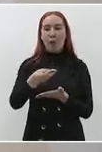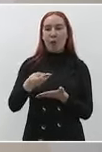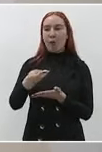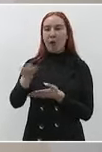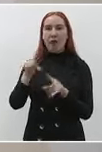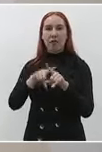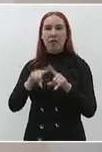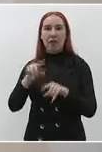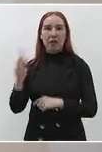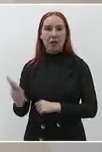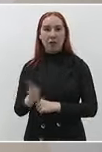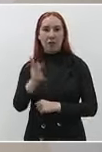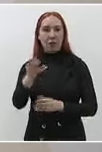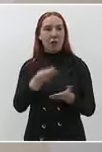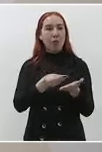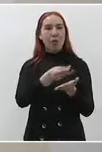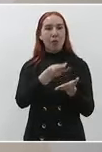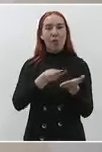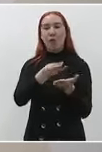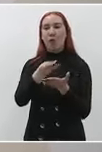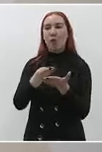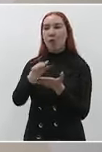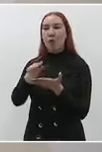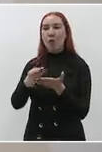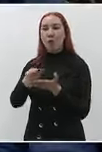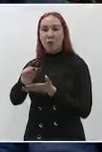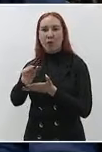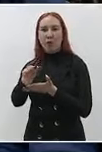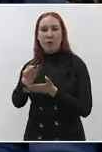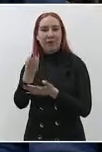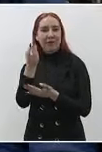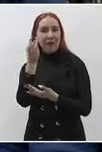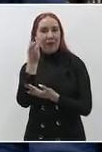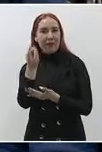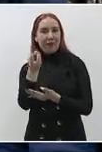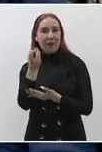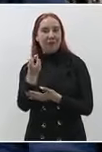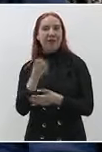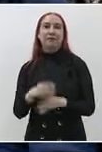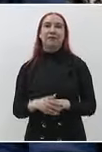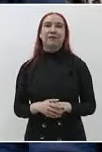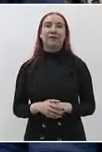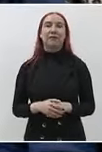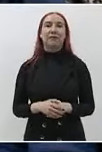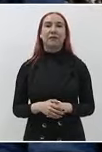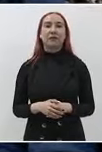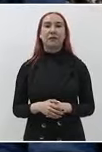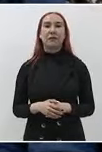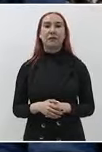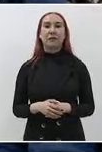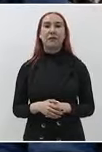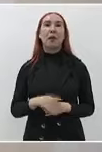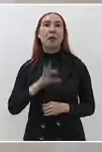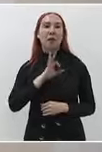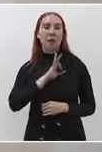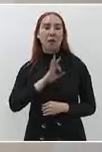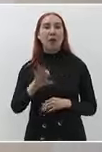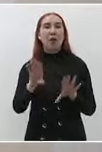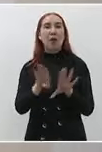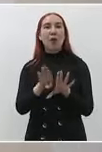pueblos y para comprar la imprenta y hacer el periódico